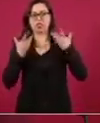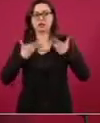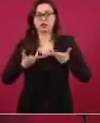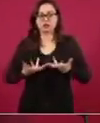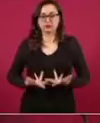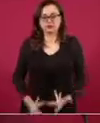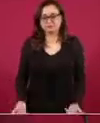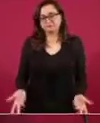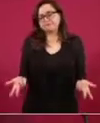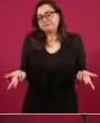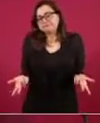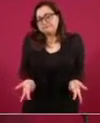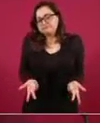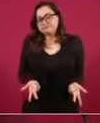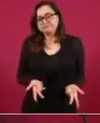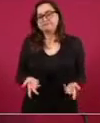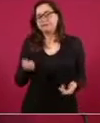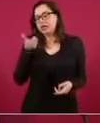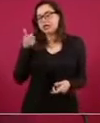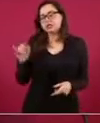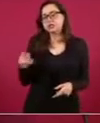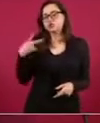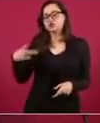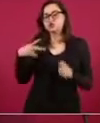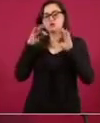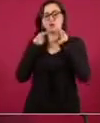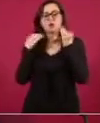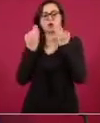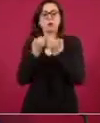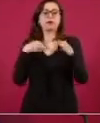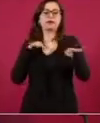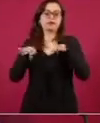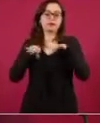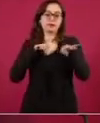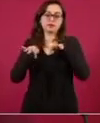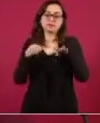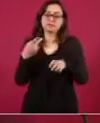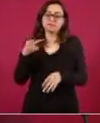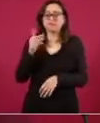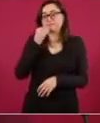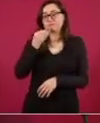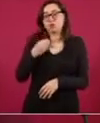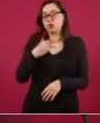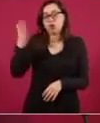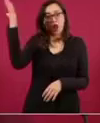Sin embargo, se tiene que aplicar la ley.